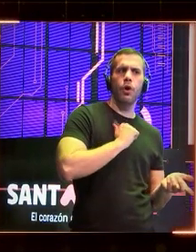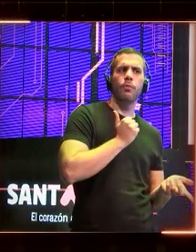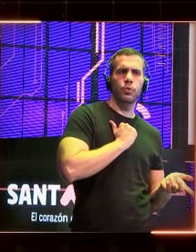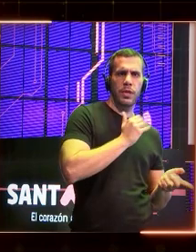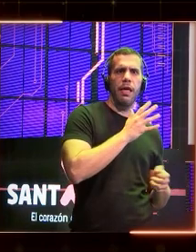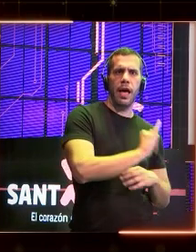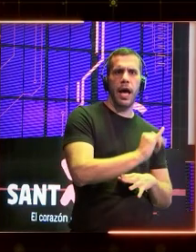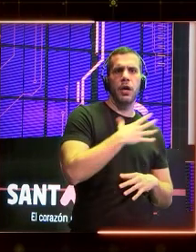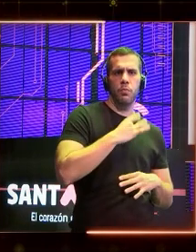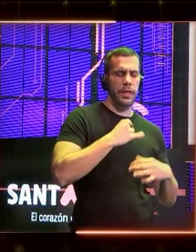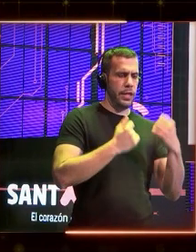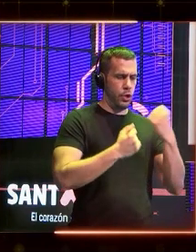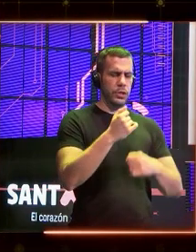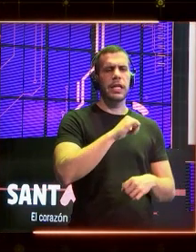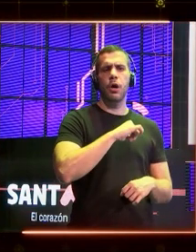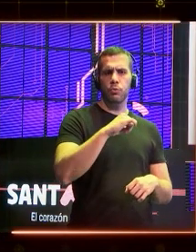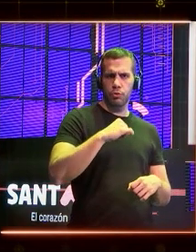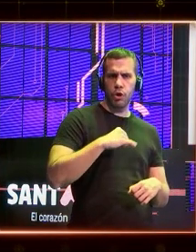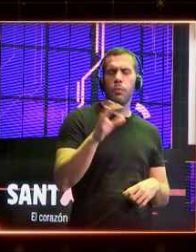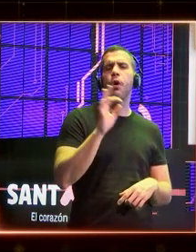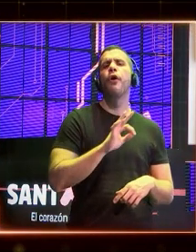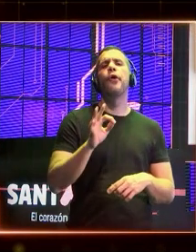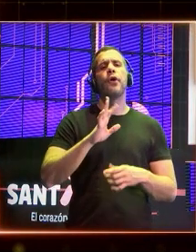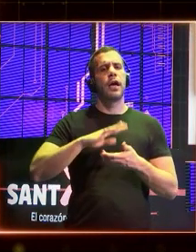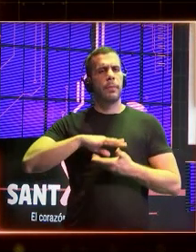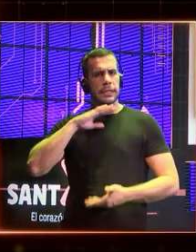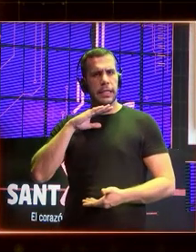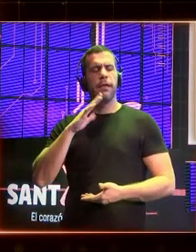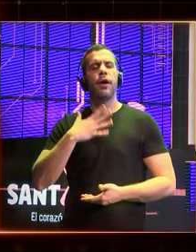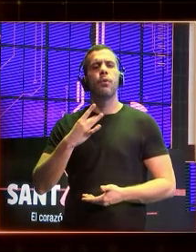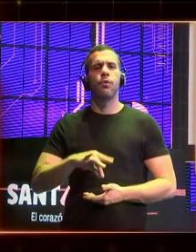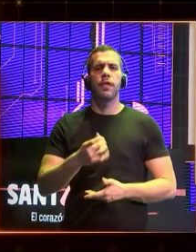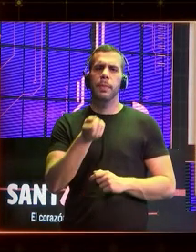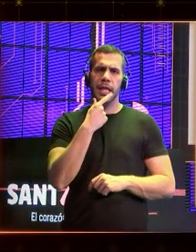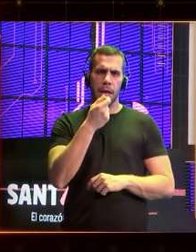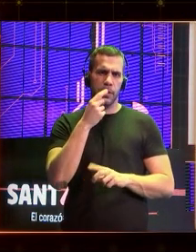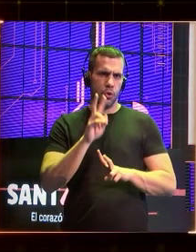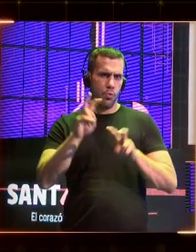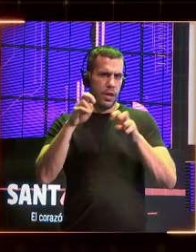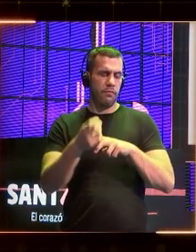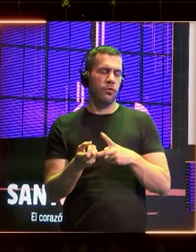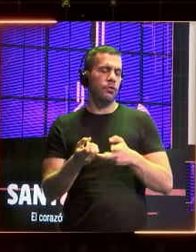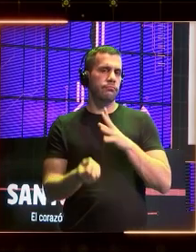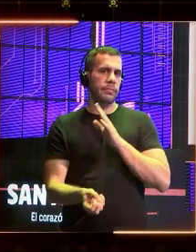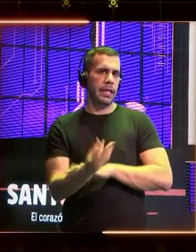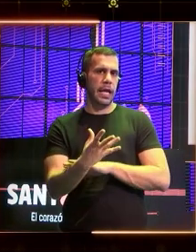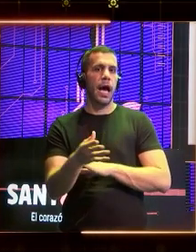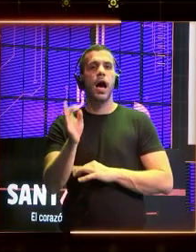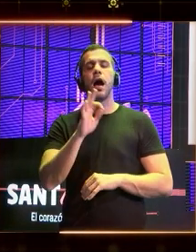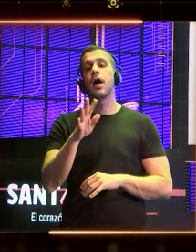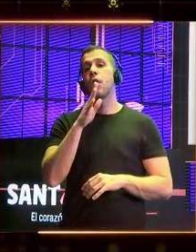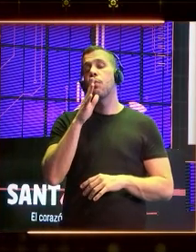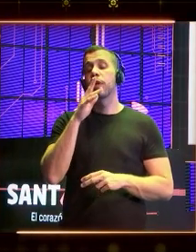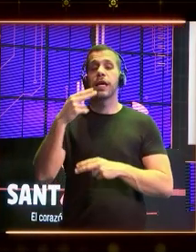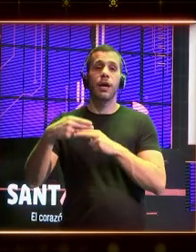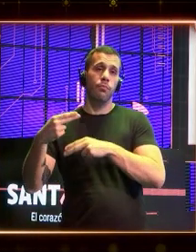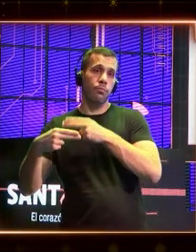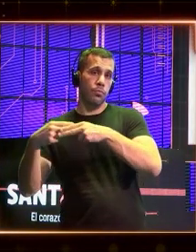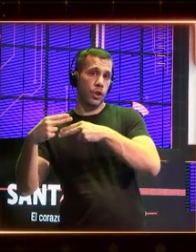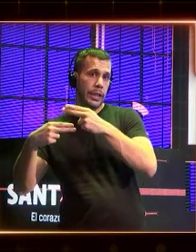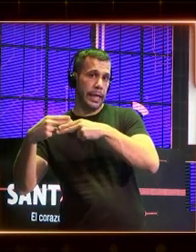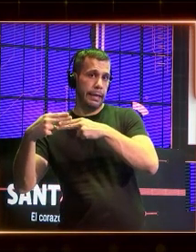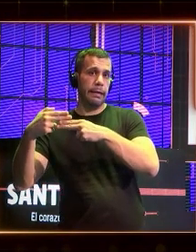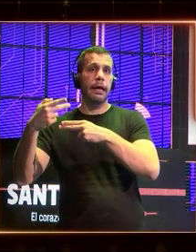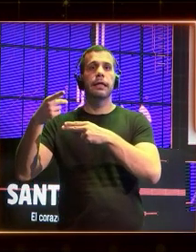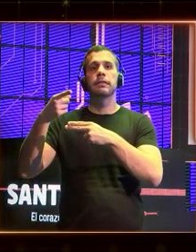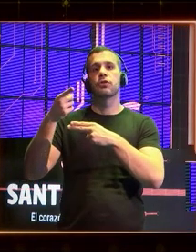los coches autónomos a la capacidad de desarrollar nuevos fármacos, porque hemos descubierto cómo se llegan las proteínas con alfafol,